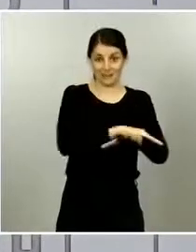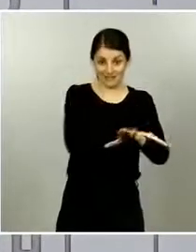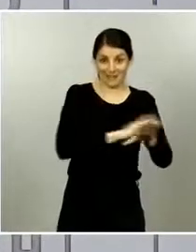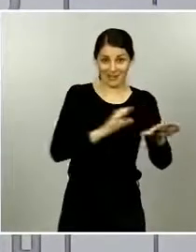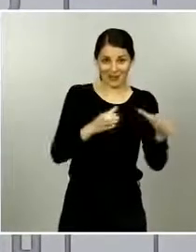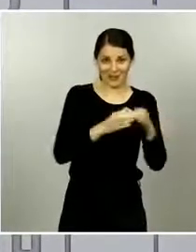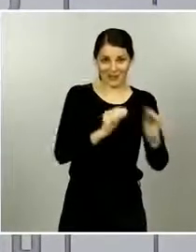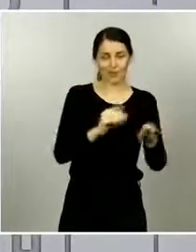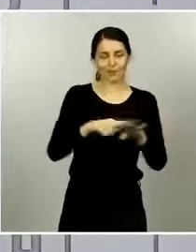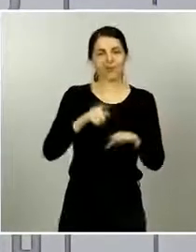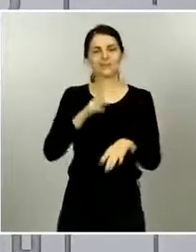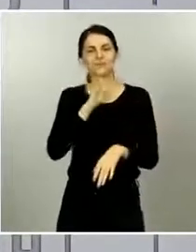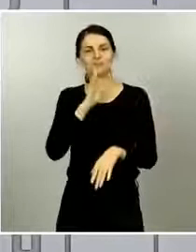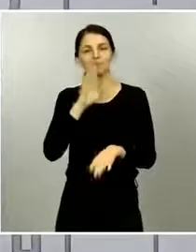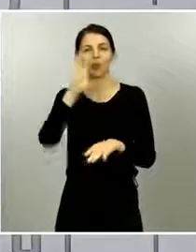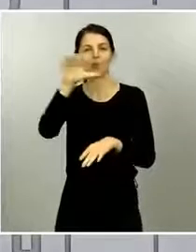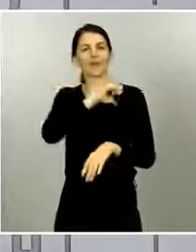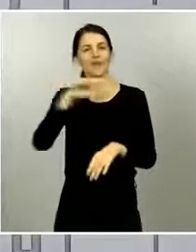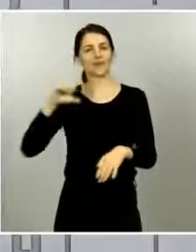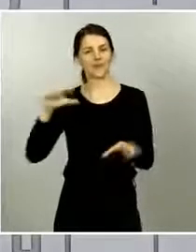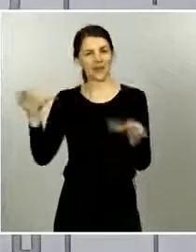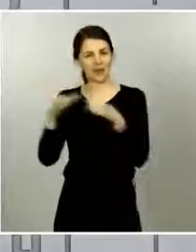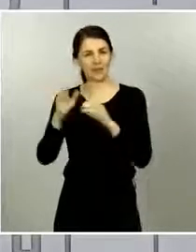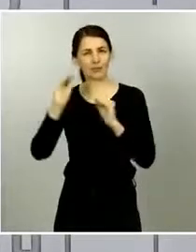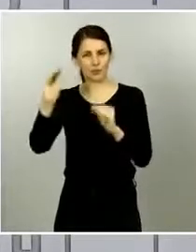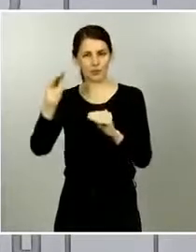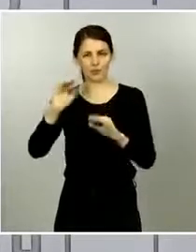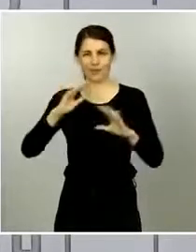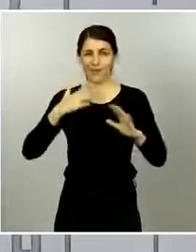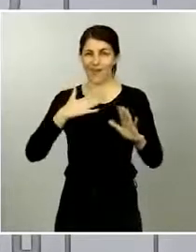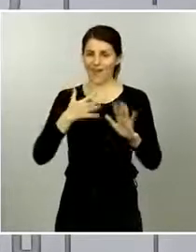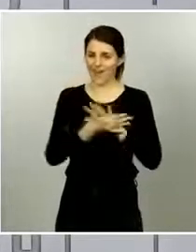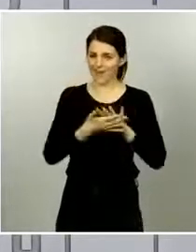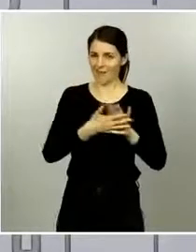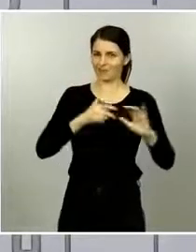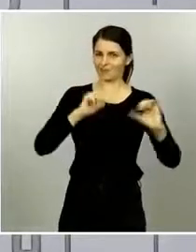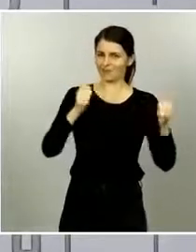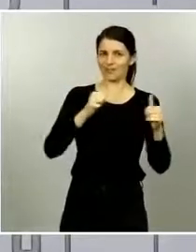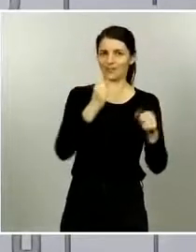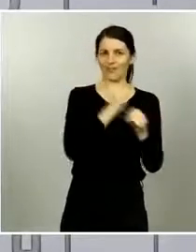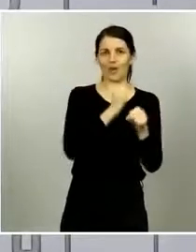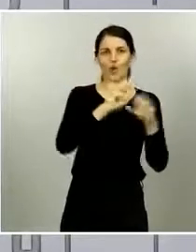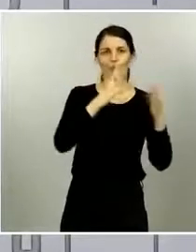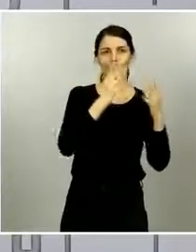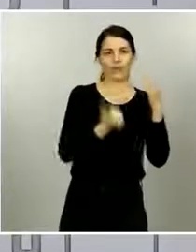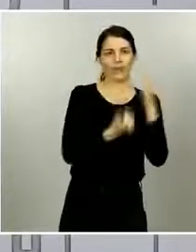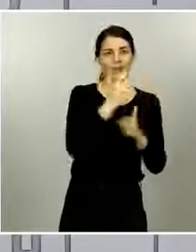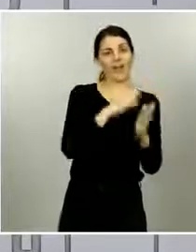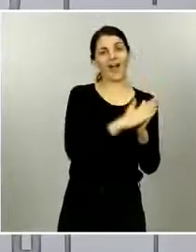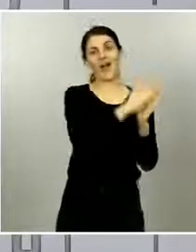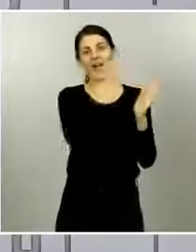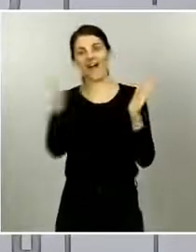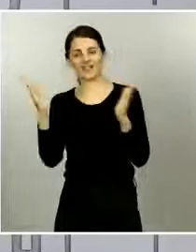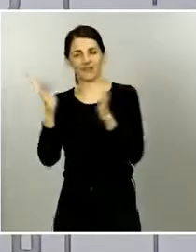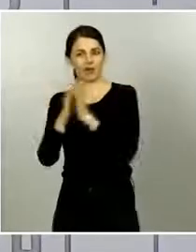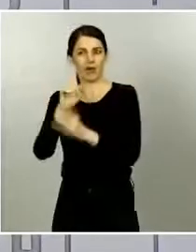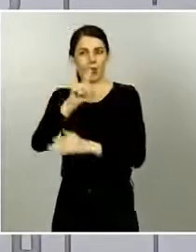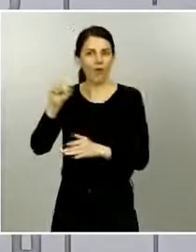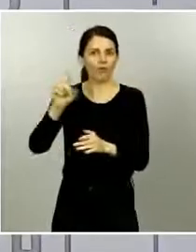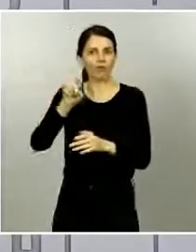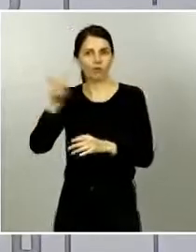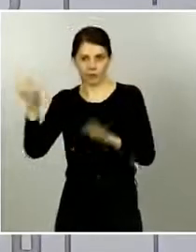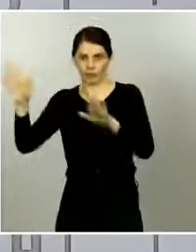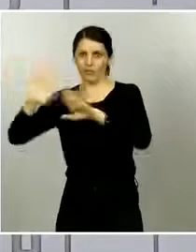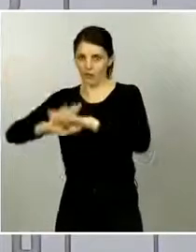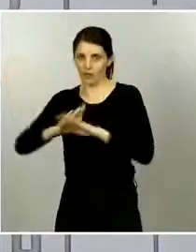demuestra una gran vocación en su trabajo todo el equipo del ministerio y de las comunidades autónomas trabajando de 8 de la mañana